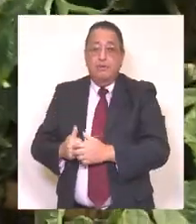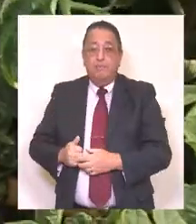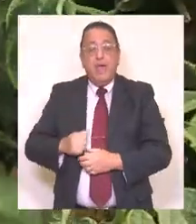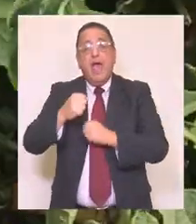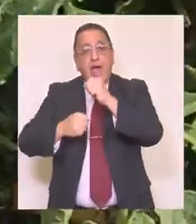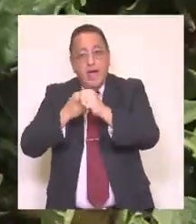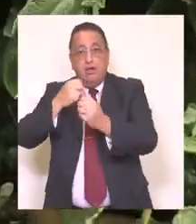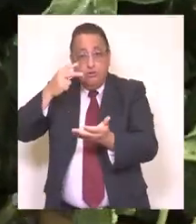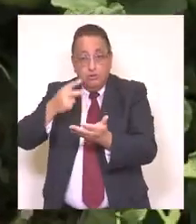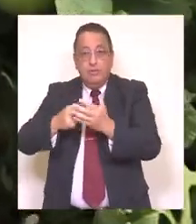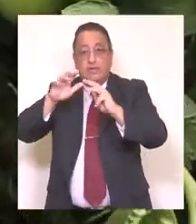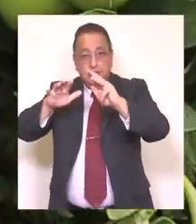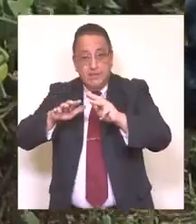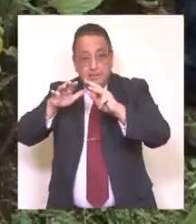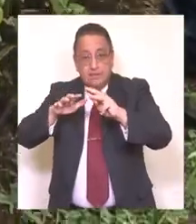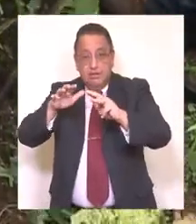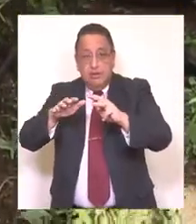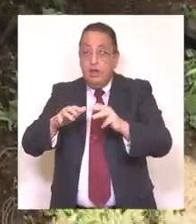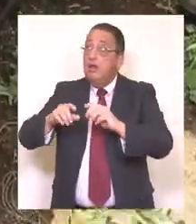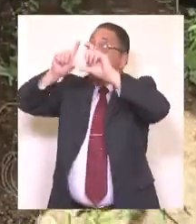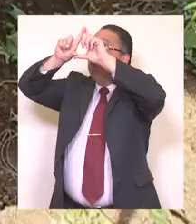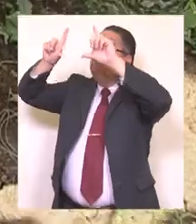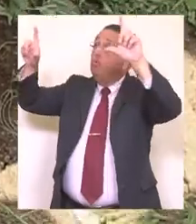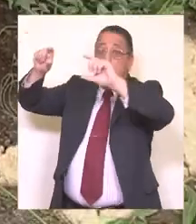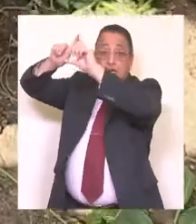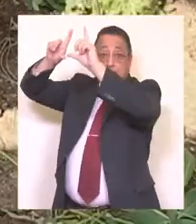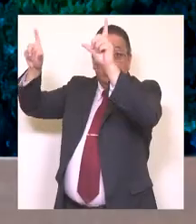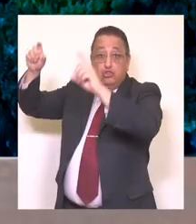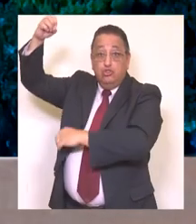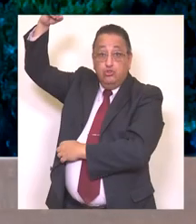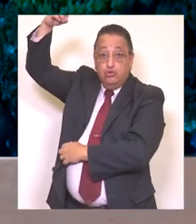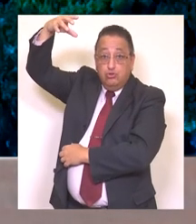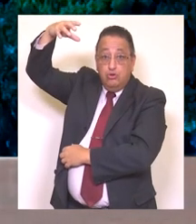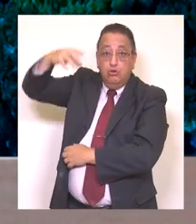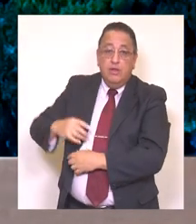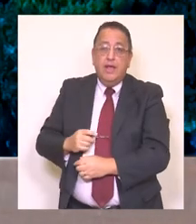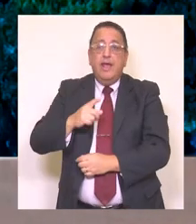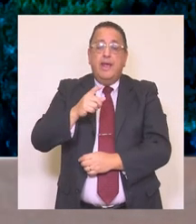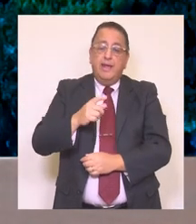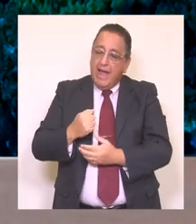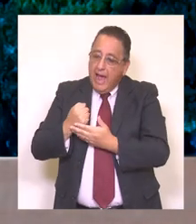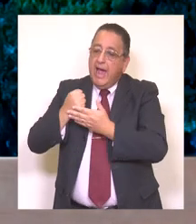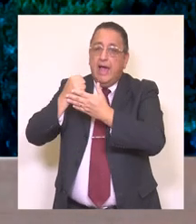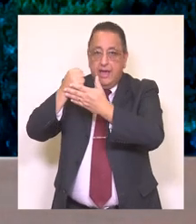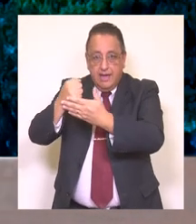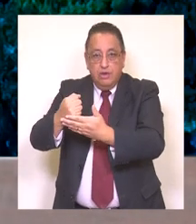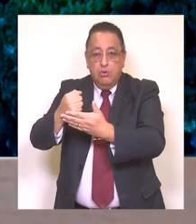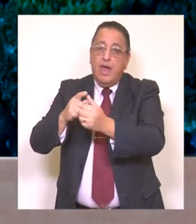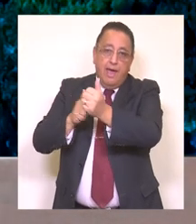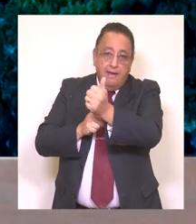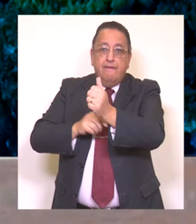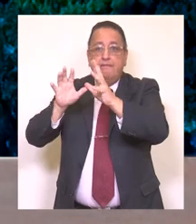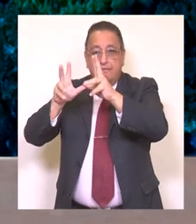2019 se instalaron paneles fotovoltaicos con la finalidad de ir en directa ayuda a las familias que